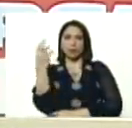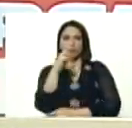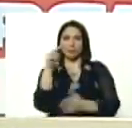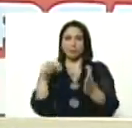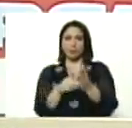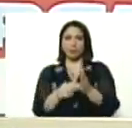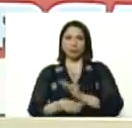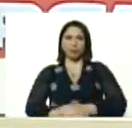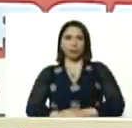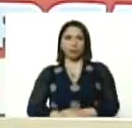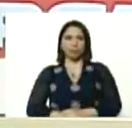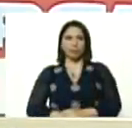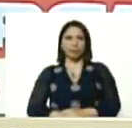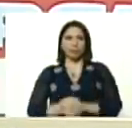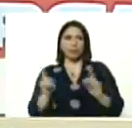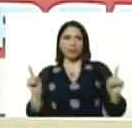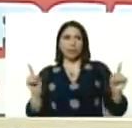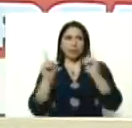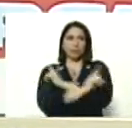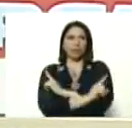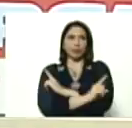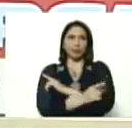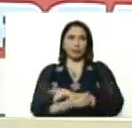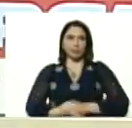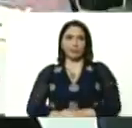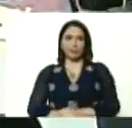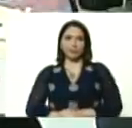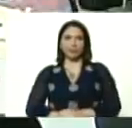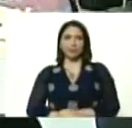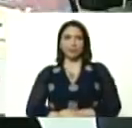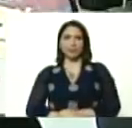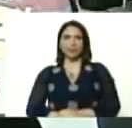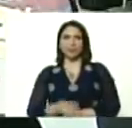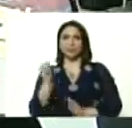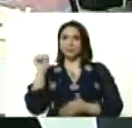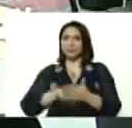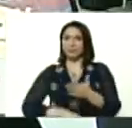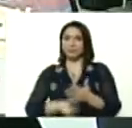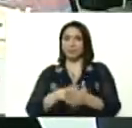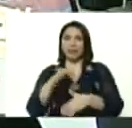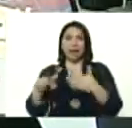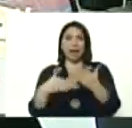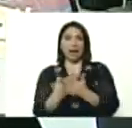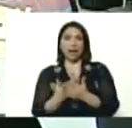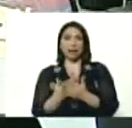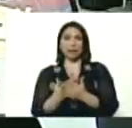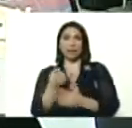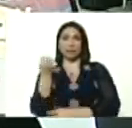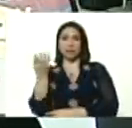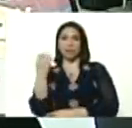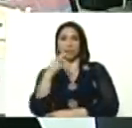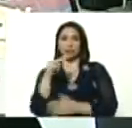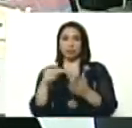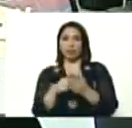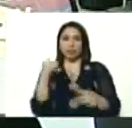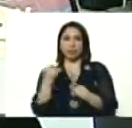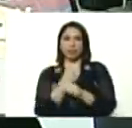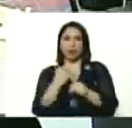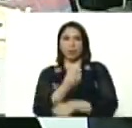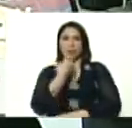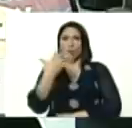nacional, es el cambio, de la nada, a una asamblea nacional, de trabajo, buenas tardes,